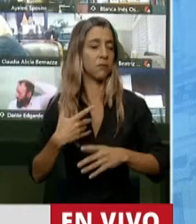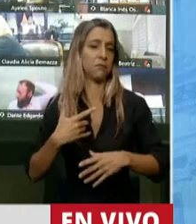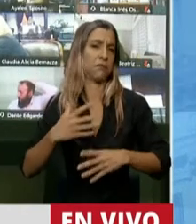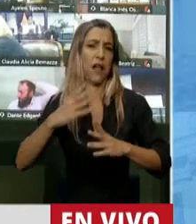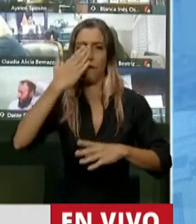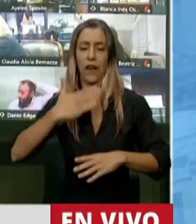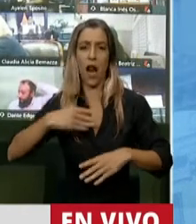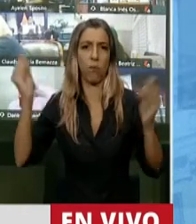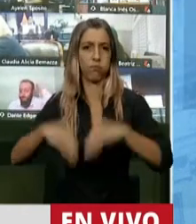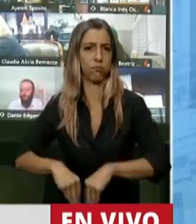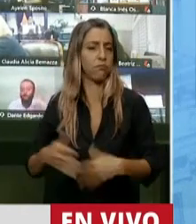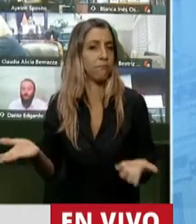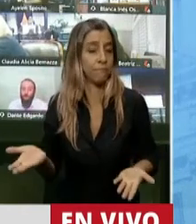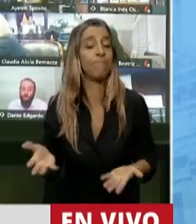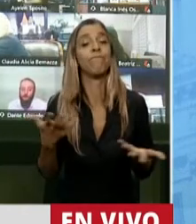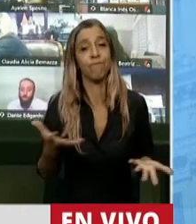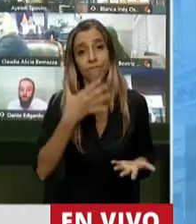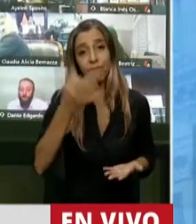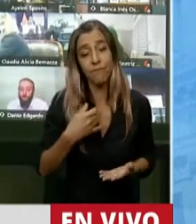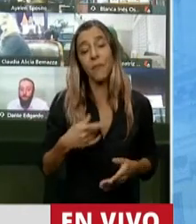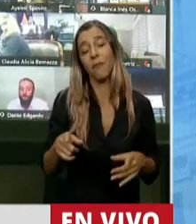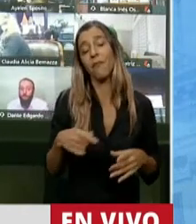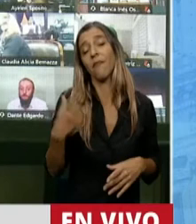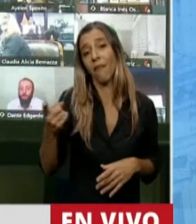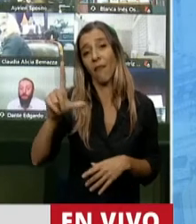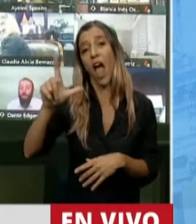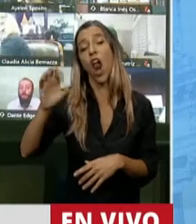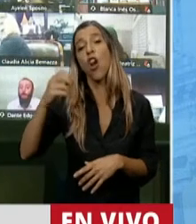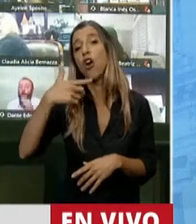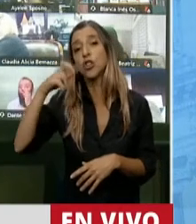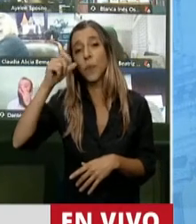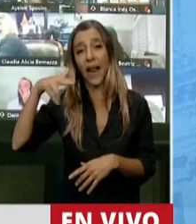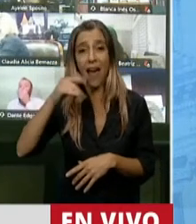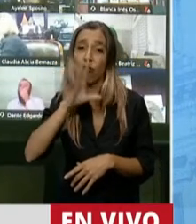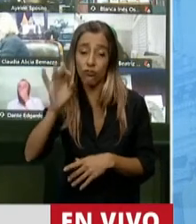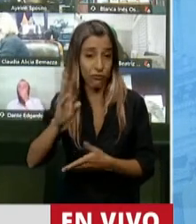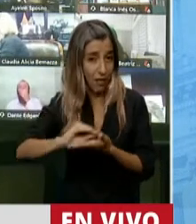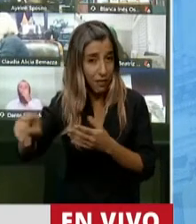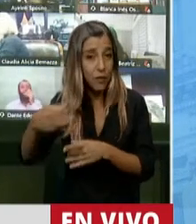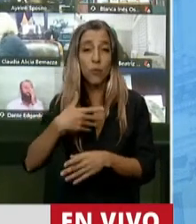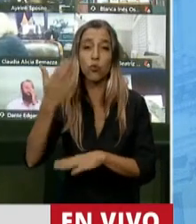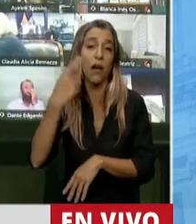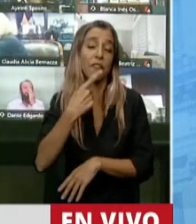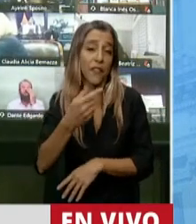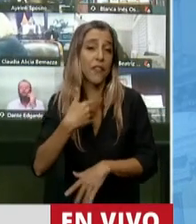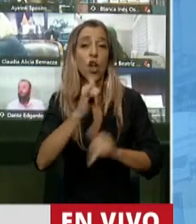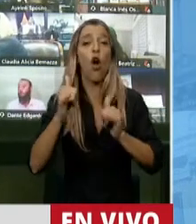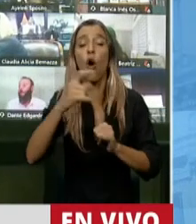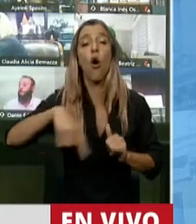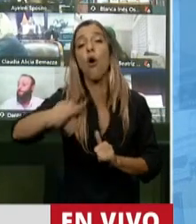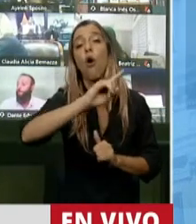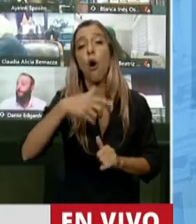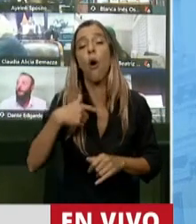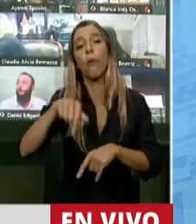una diputada que me ha precedido, la diputada Lospenato, cuando dice que claramente los jóvenes están haciendo cola